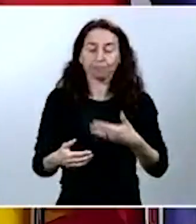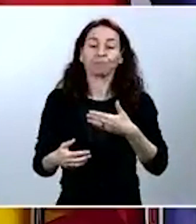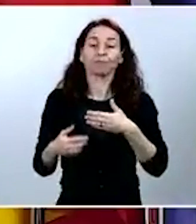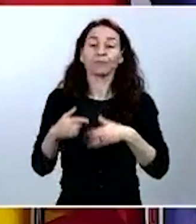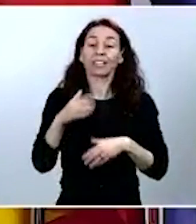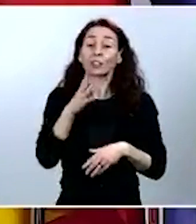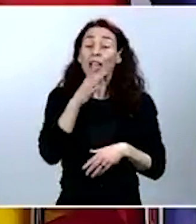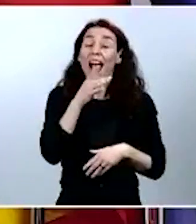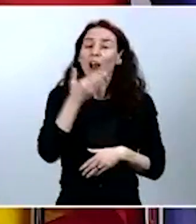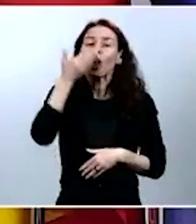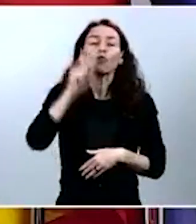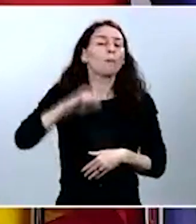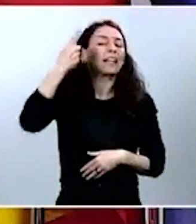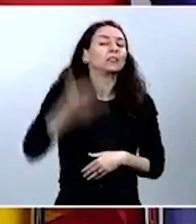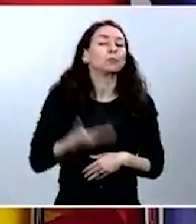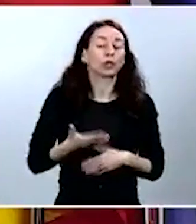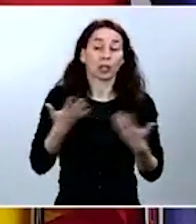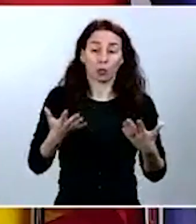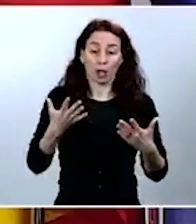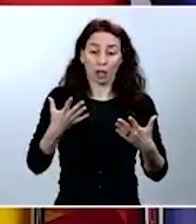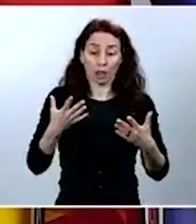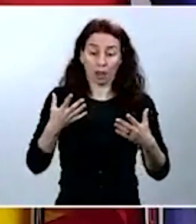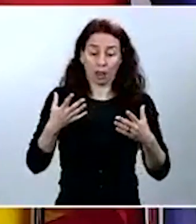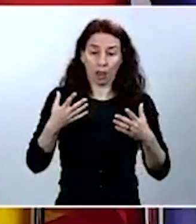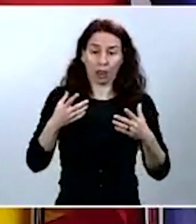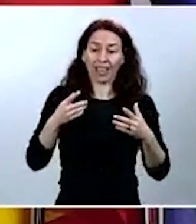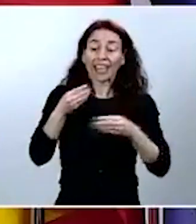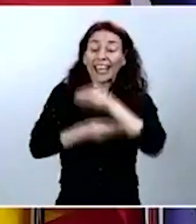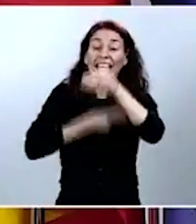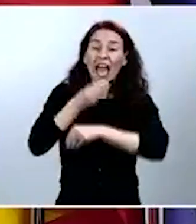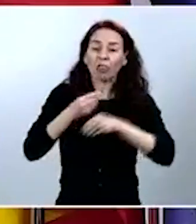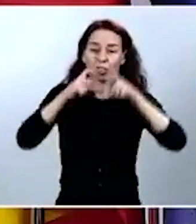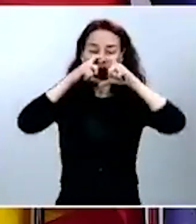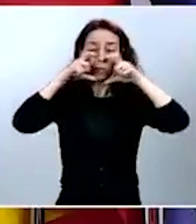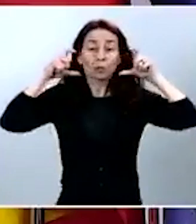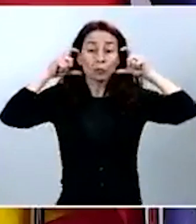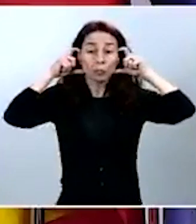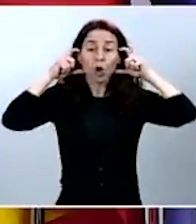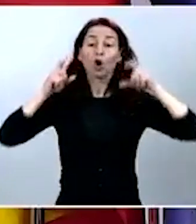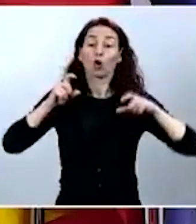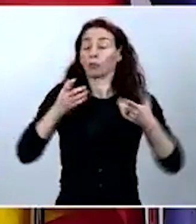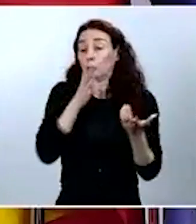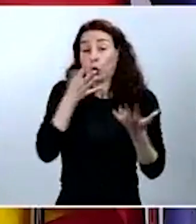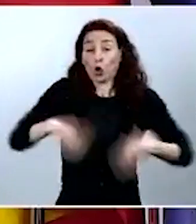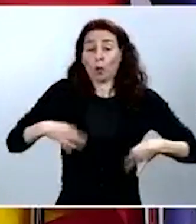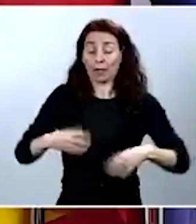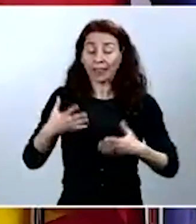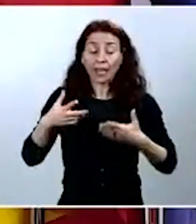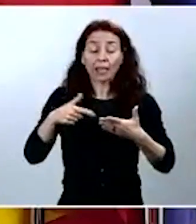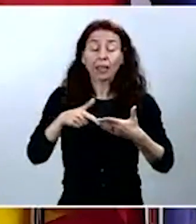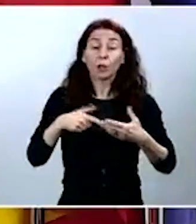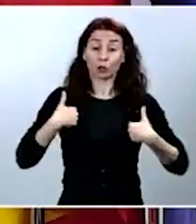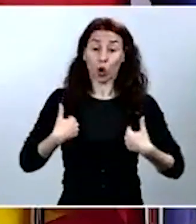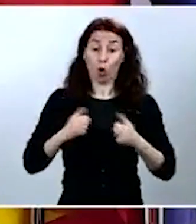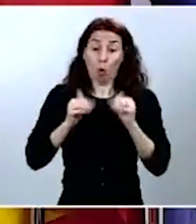quitas y qué haces mientras la llevas que el hecho de ponérsela. Cuando te la pones, la mascarilla está limpia. Si tú